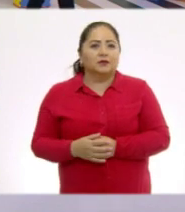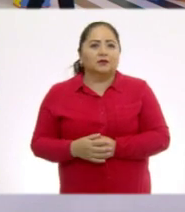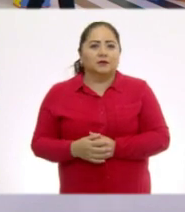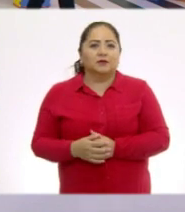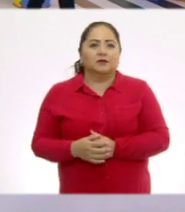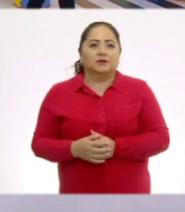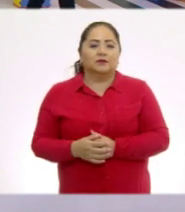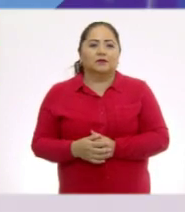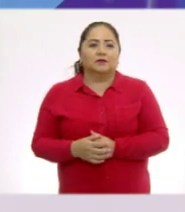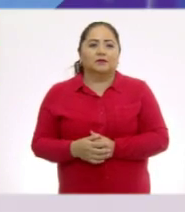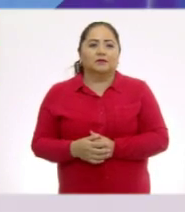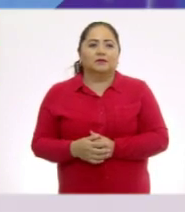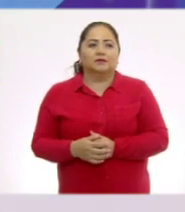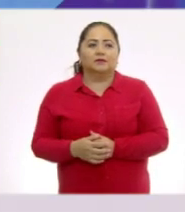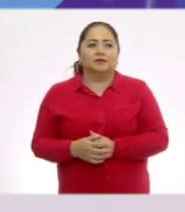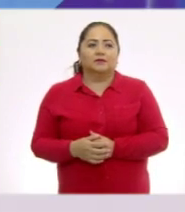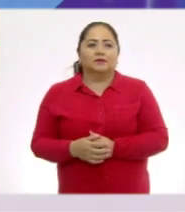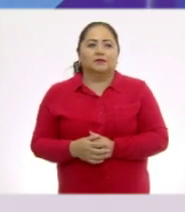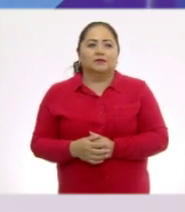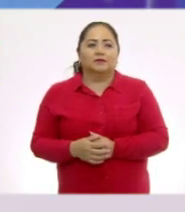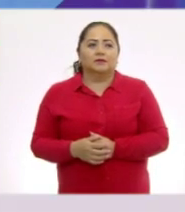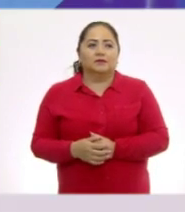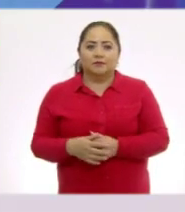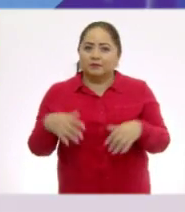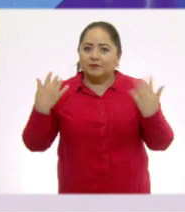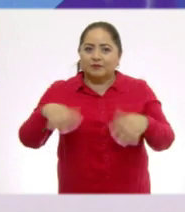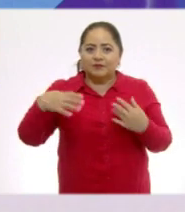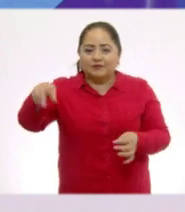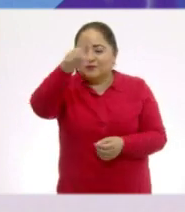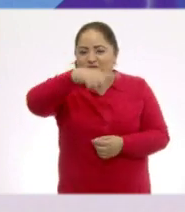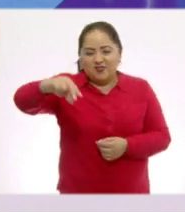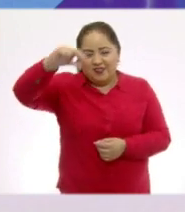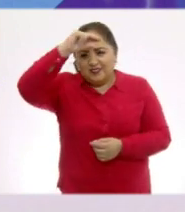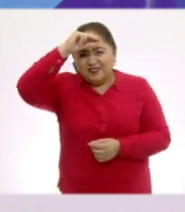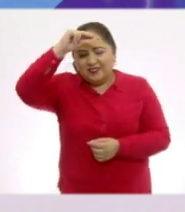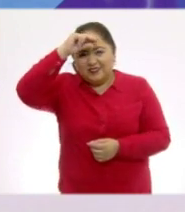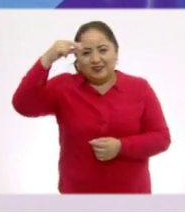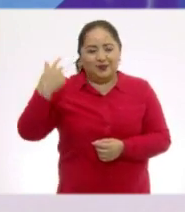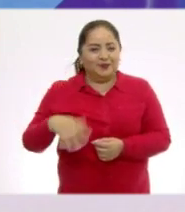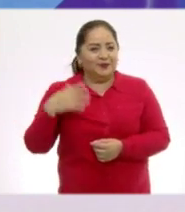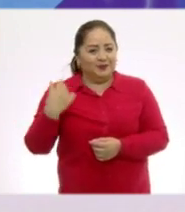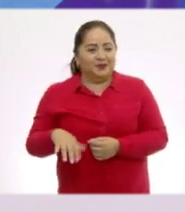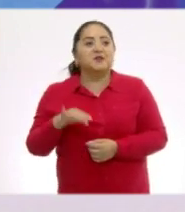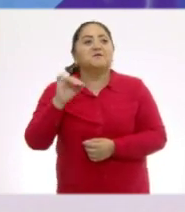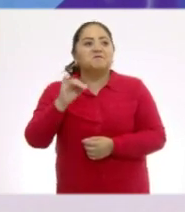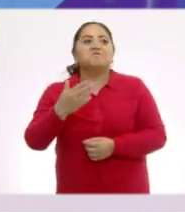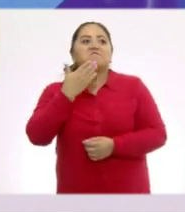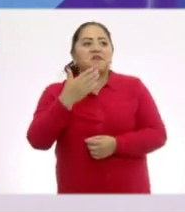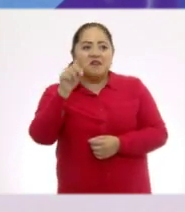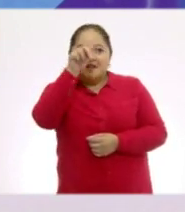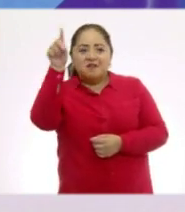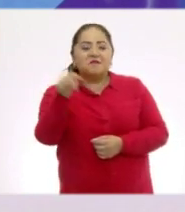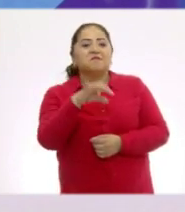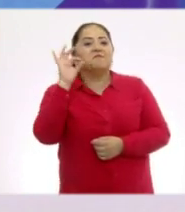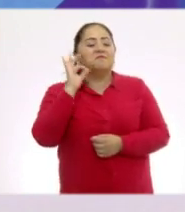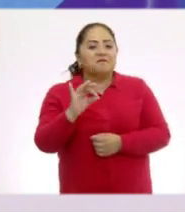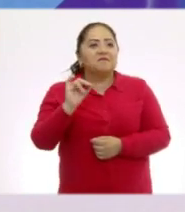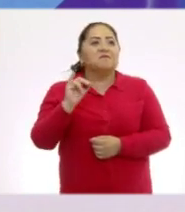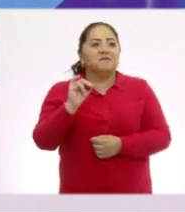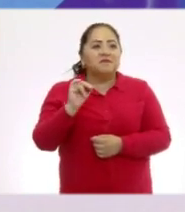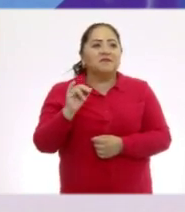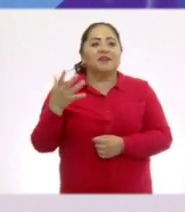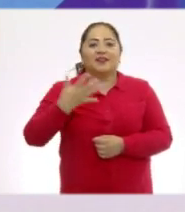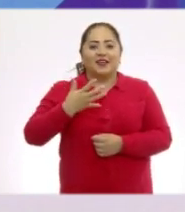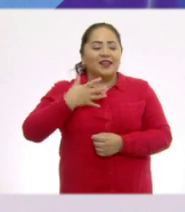Tienen Sí. Oigan, son muy listos. Sí funcionó. Sí. Y